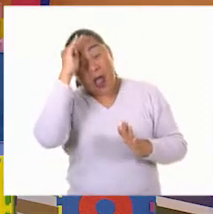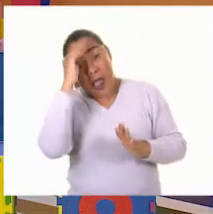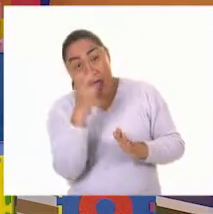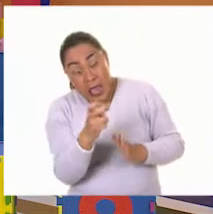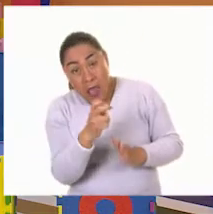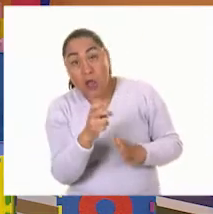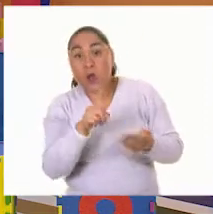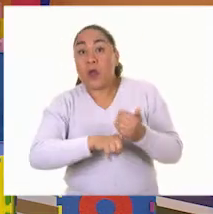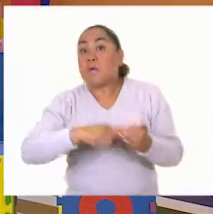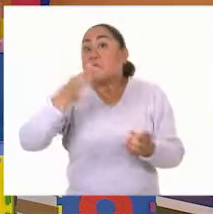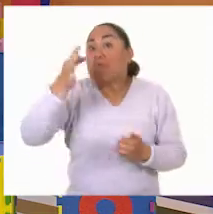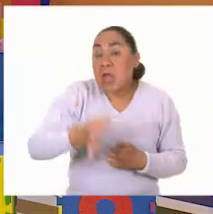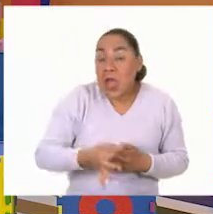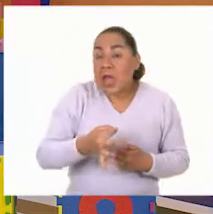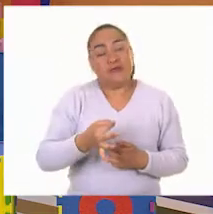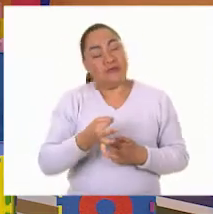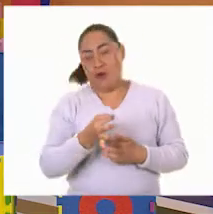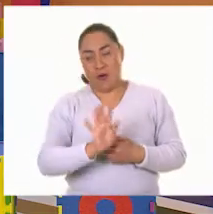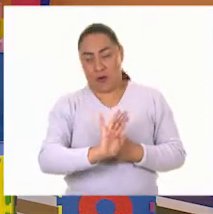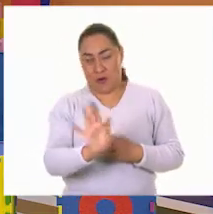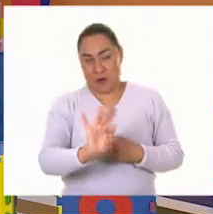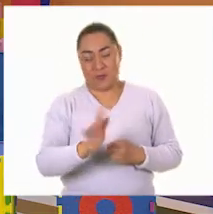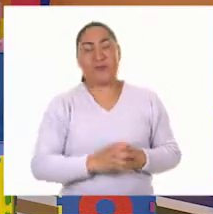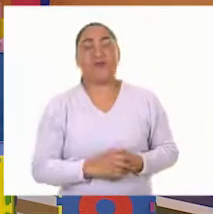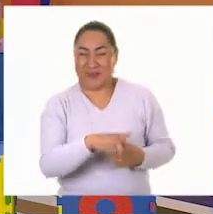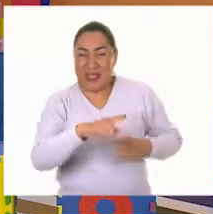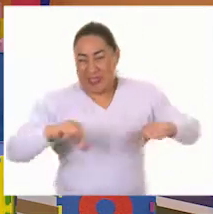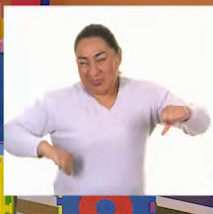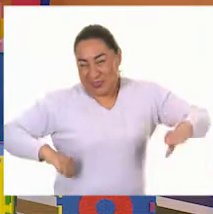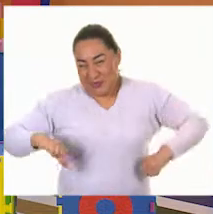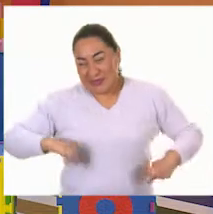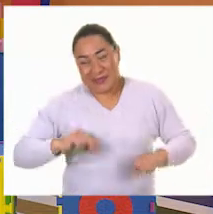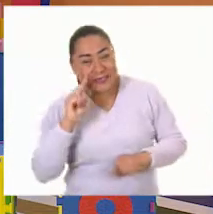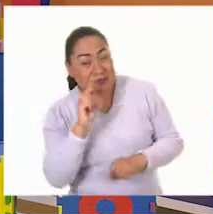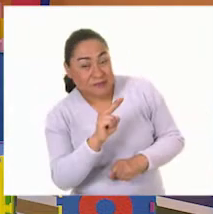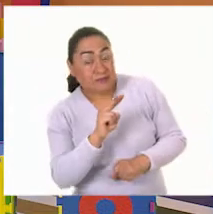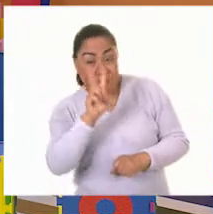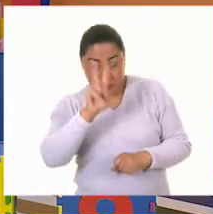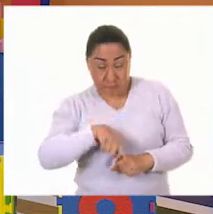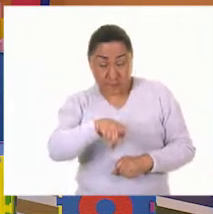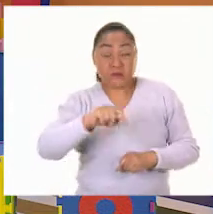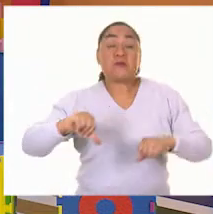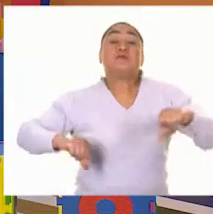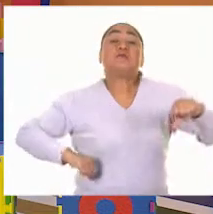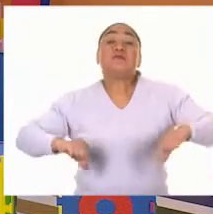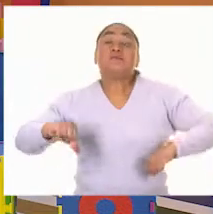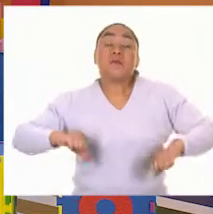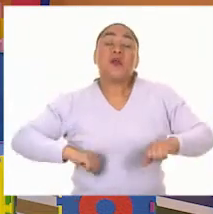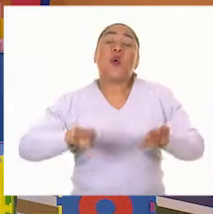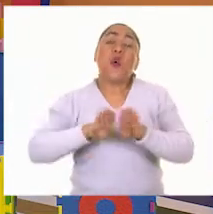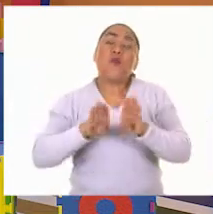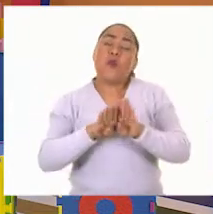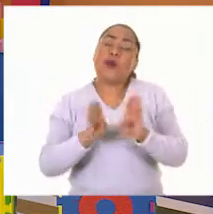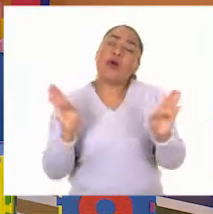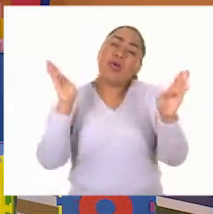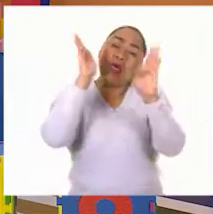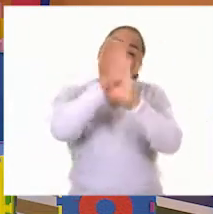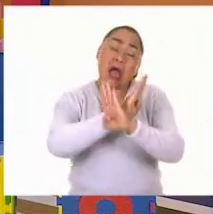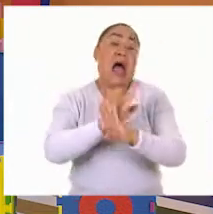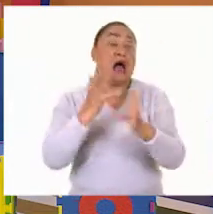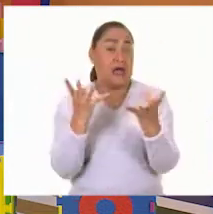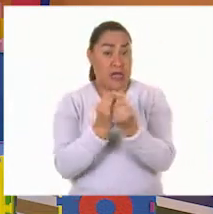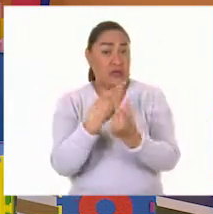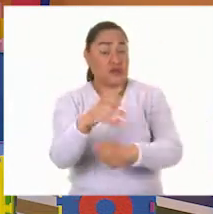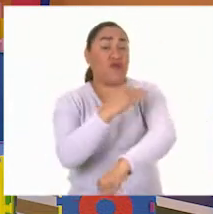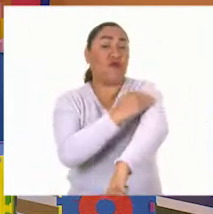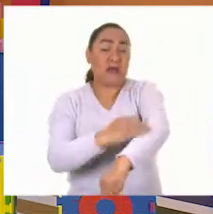eran cosas ciertas. Bueno, esas actividades, aunque ustedes no lo crean, eran actividades recreativas que se realizaban en familia